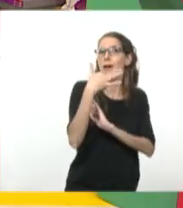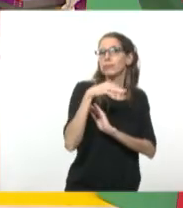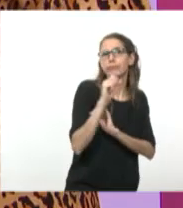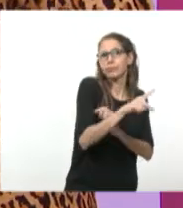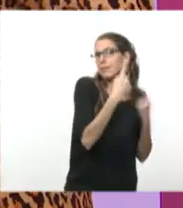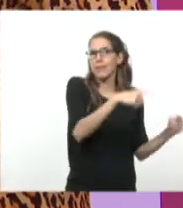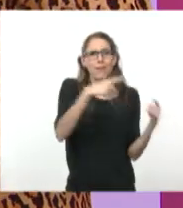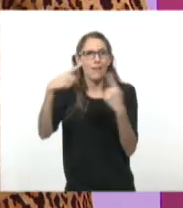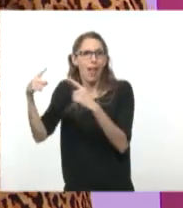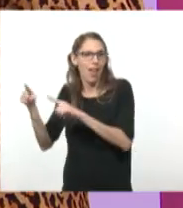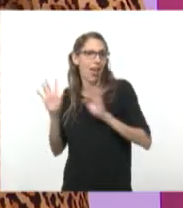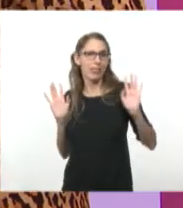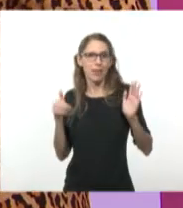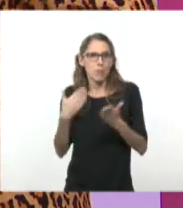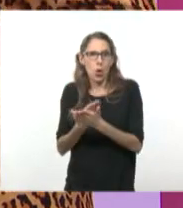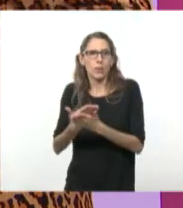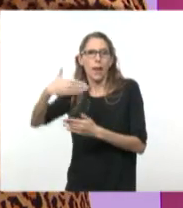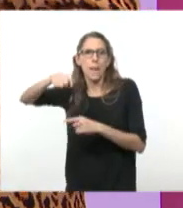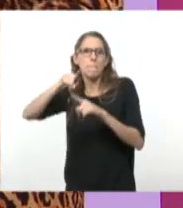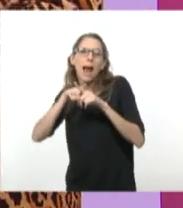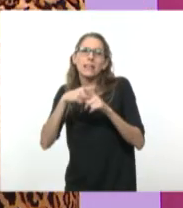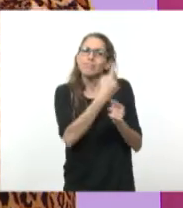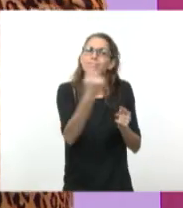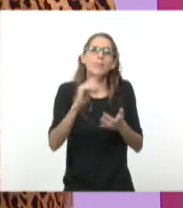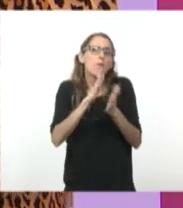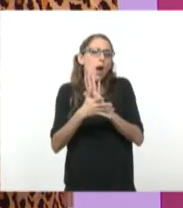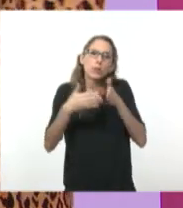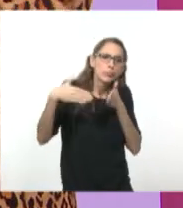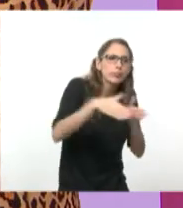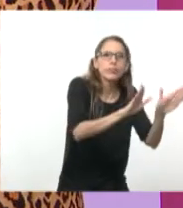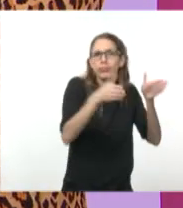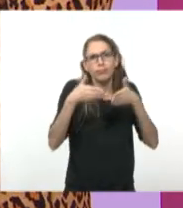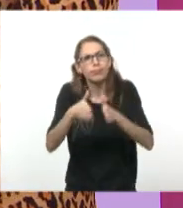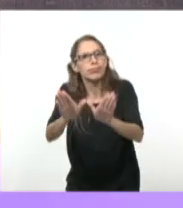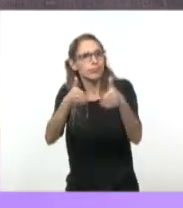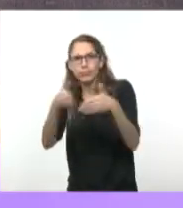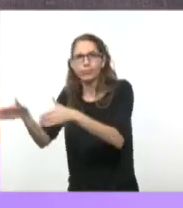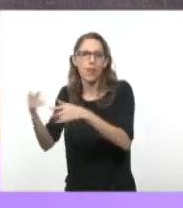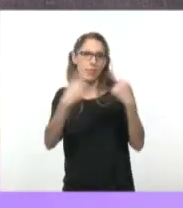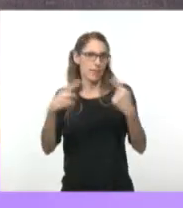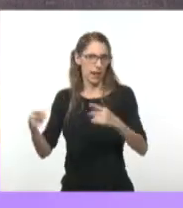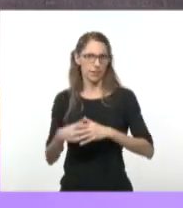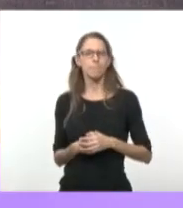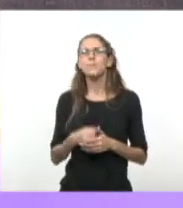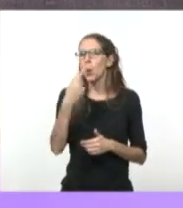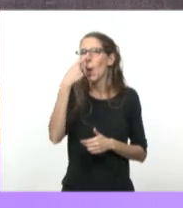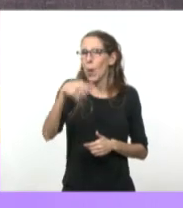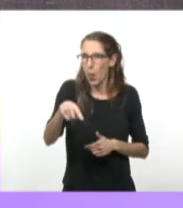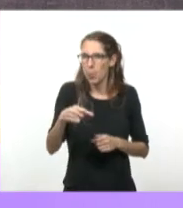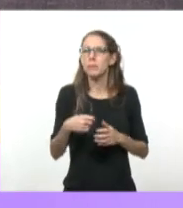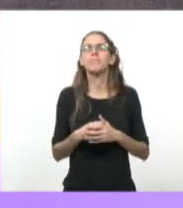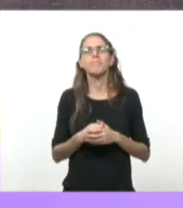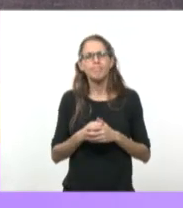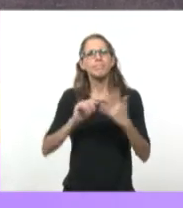versiones que nosotros podemos encontrar en la historia y que además van a cambiar el curso de los acontecimientos. Tal vez, y con esto terminamos, la